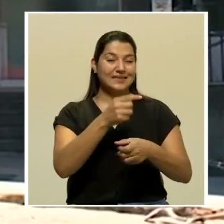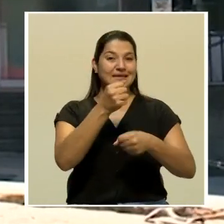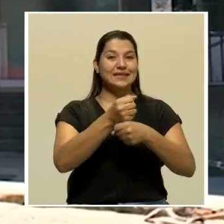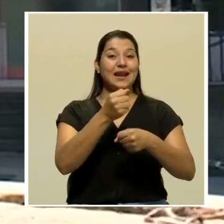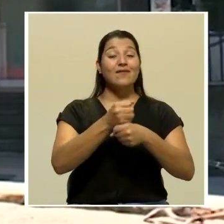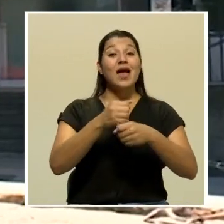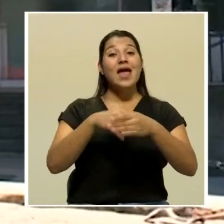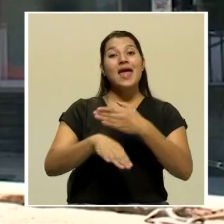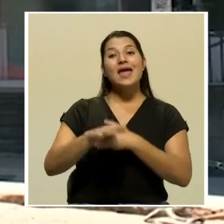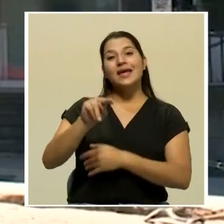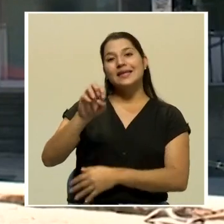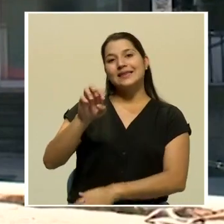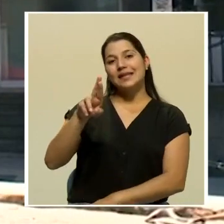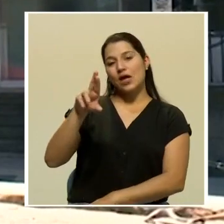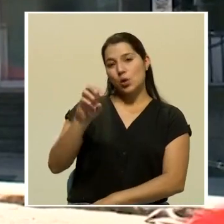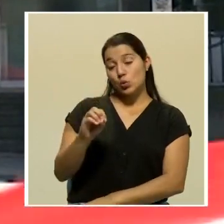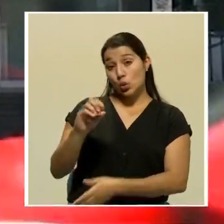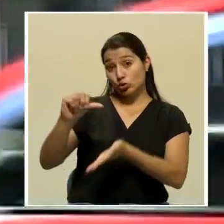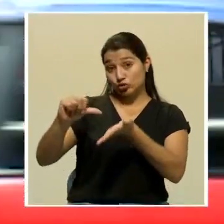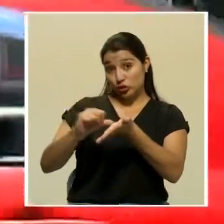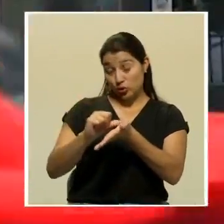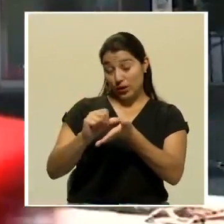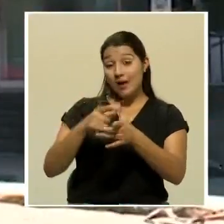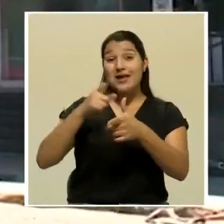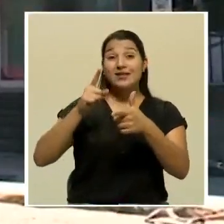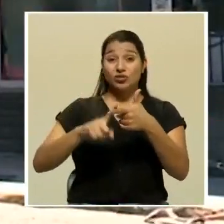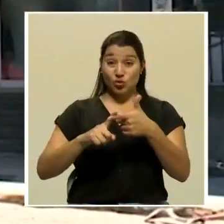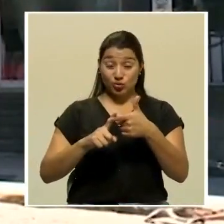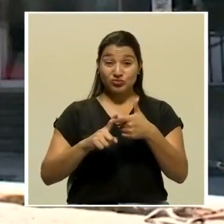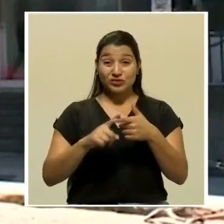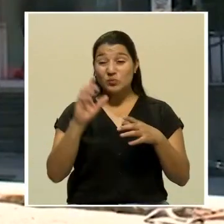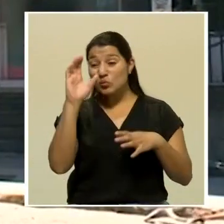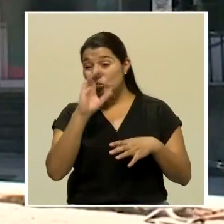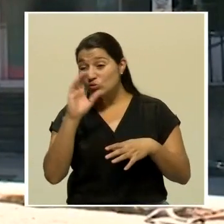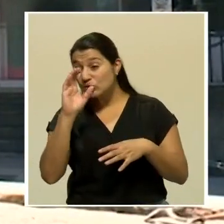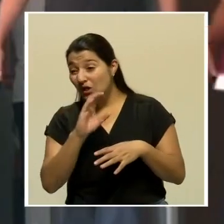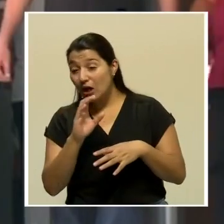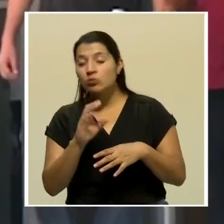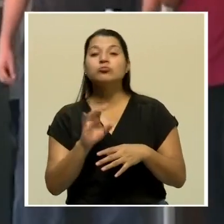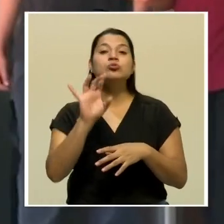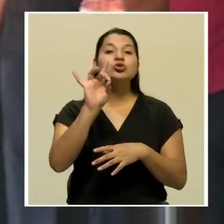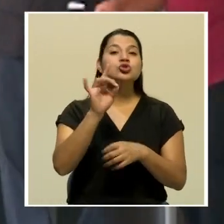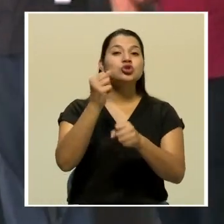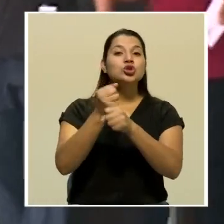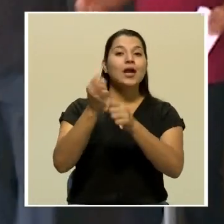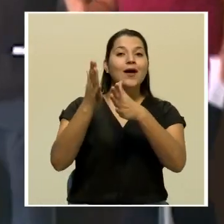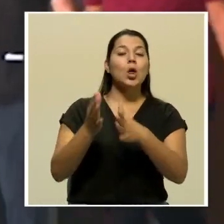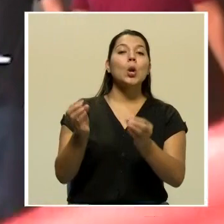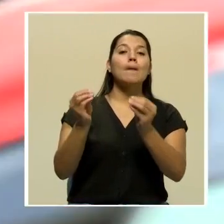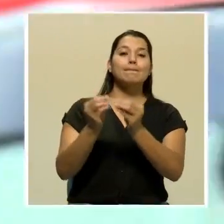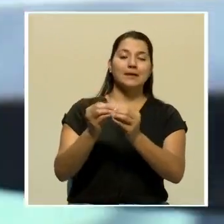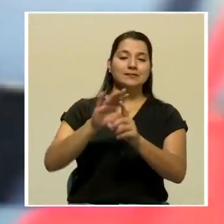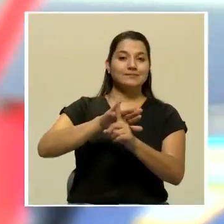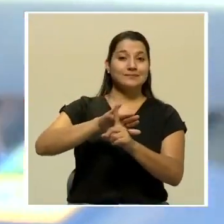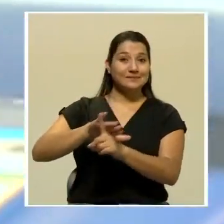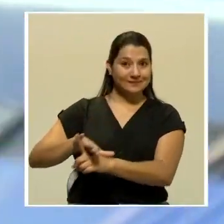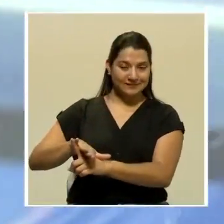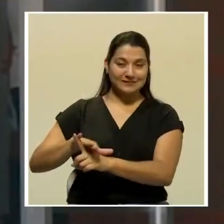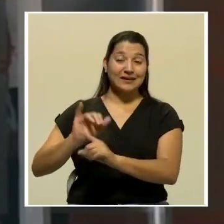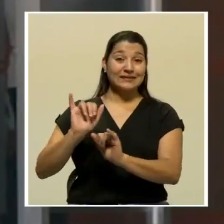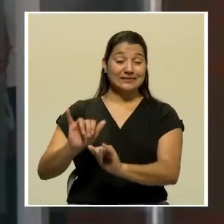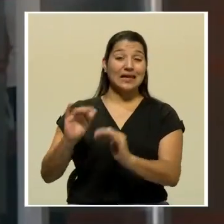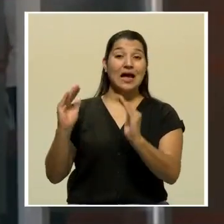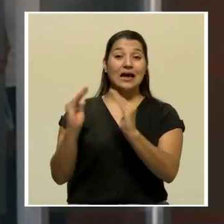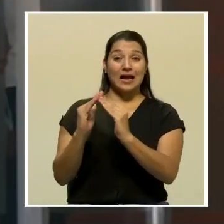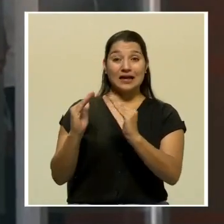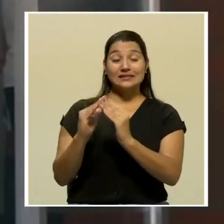neurocirugía. Esta situación obligó a otros ocho funcionarios a mantener aislamiento domiciliar